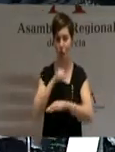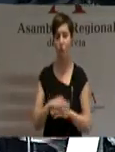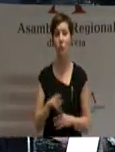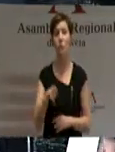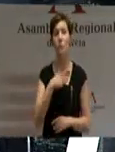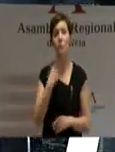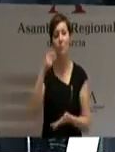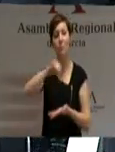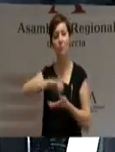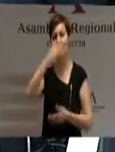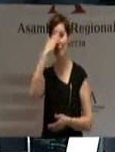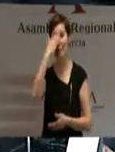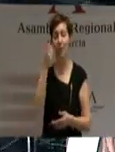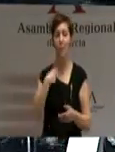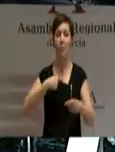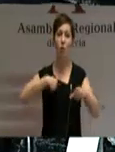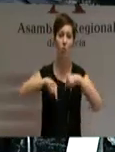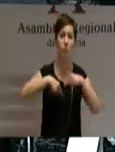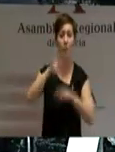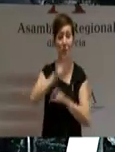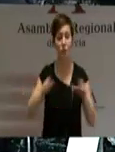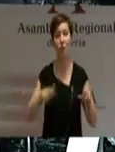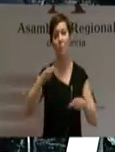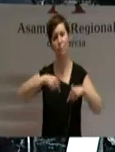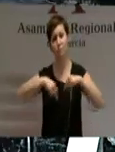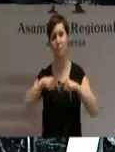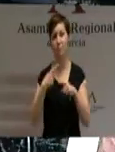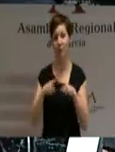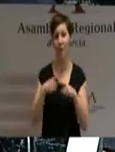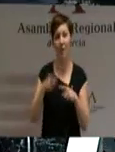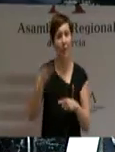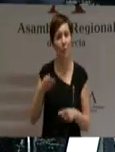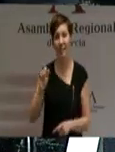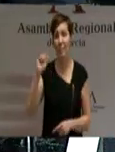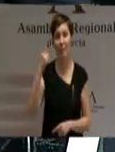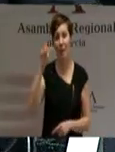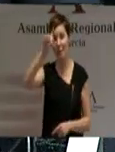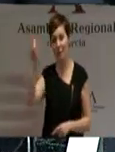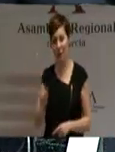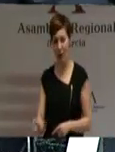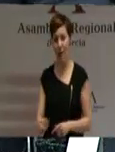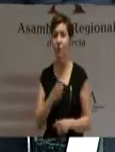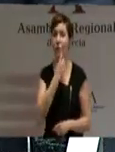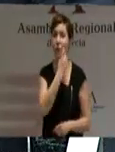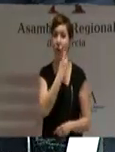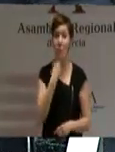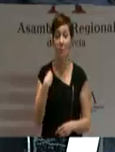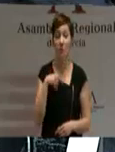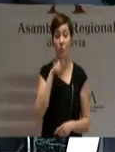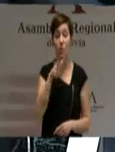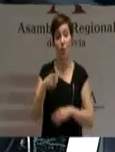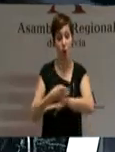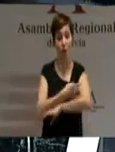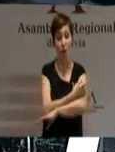mercancías y pasajeros más importante del Mediterráneo. El que una línea de ferrocarril como el corredor mediterráneo